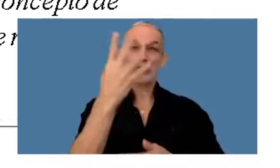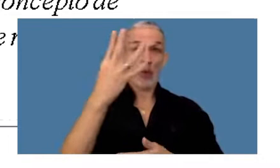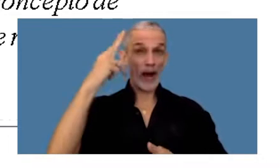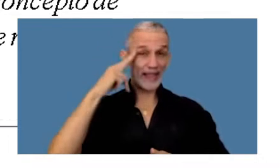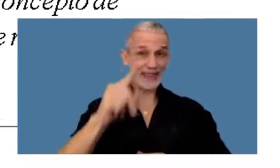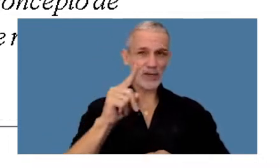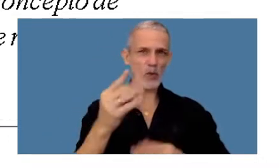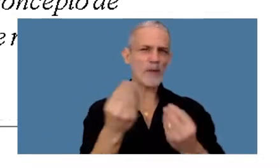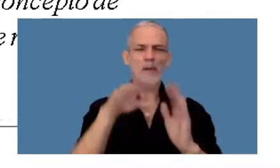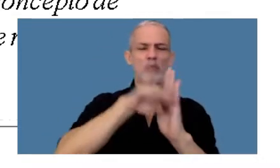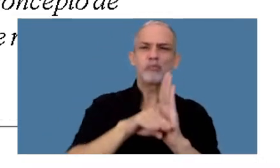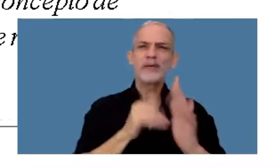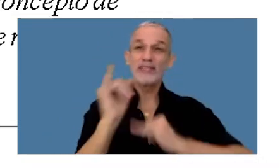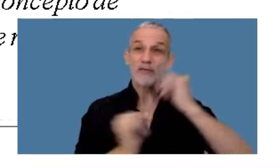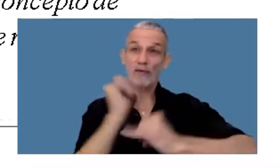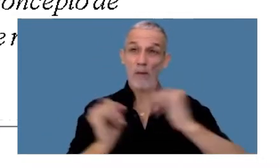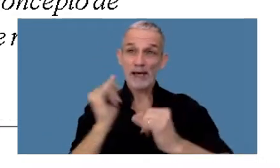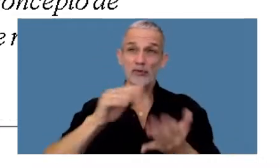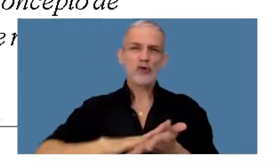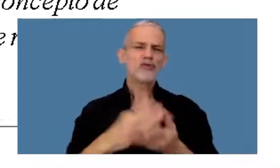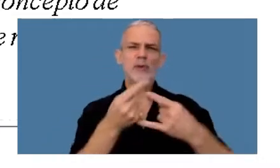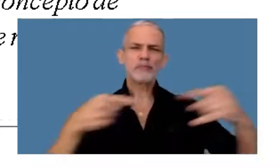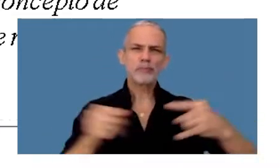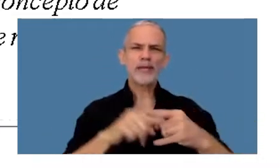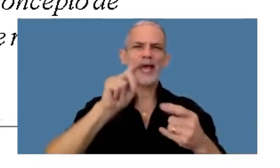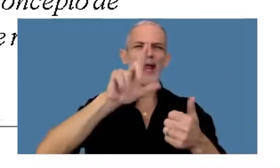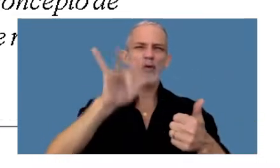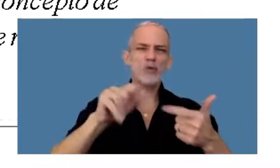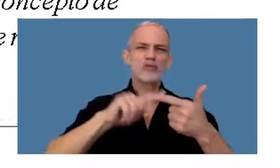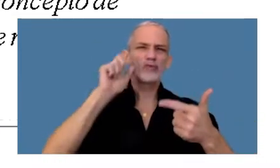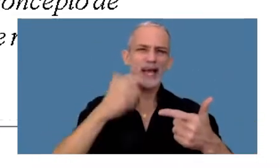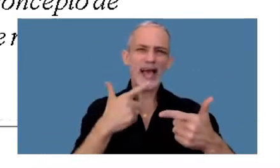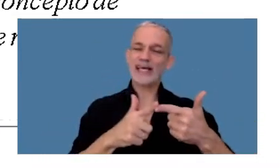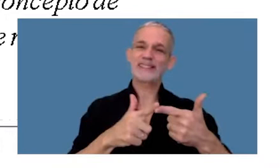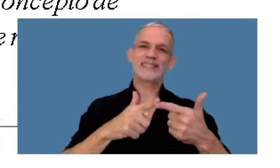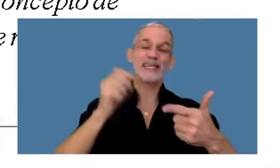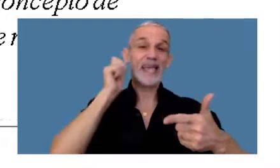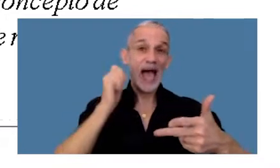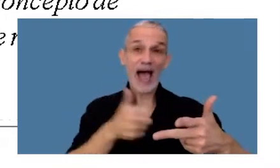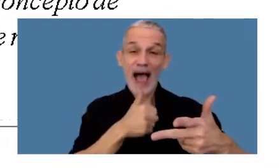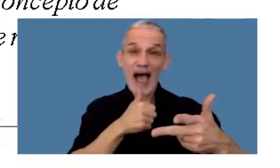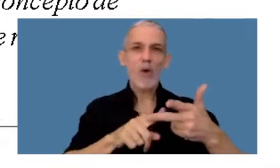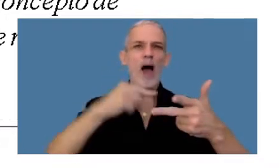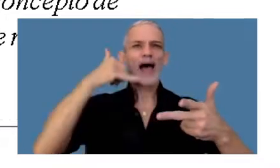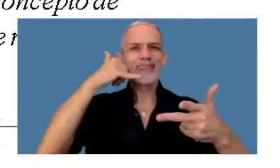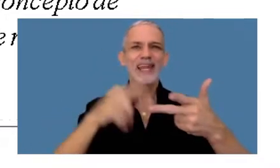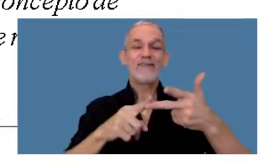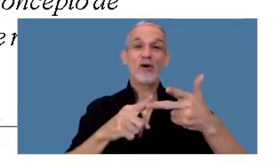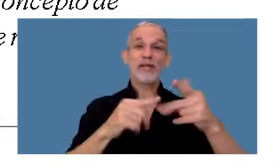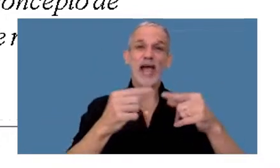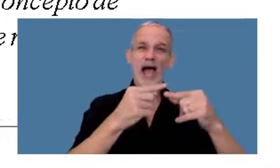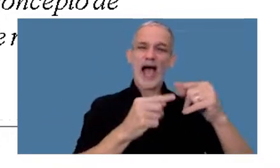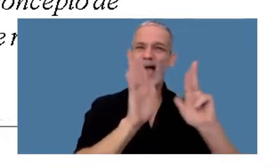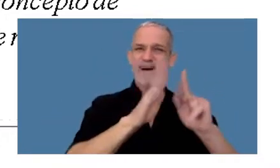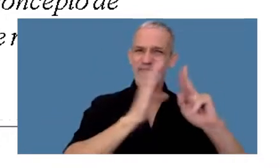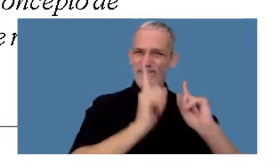establece un régimen de información sobre suministro de energía eléctrica, provisión de agua y gas, telefonía fija y móvil.